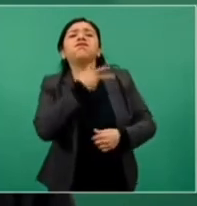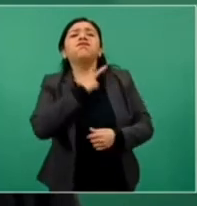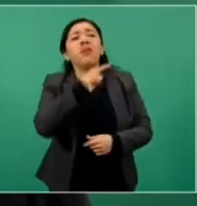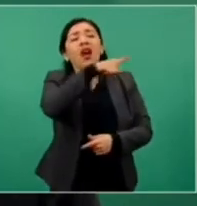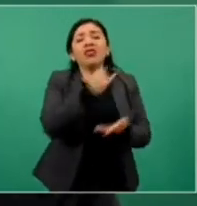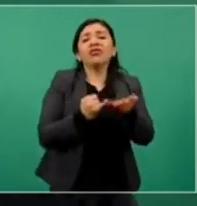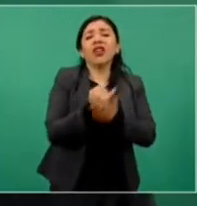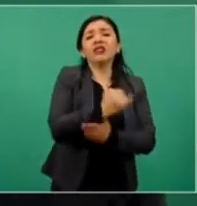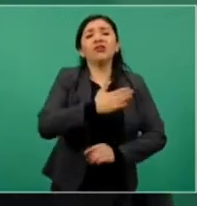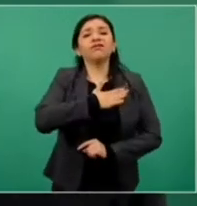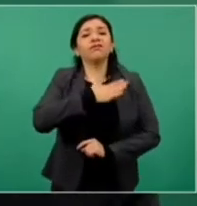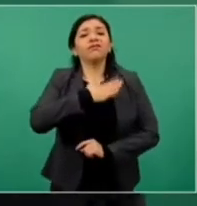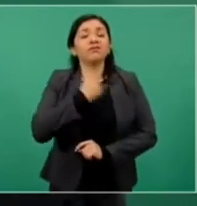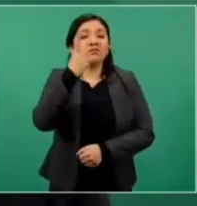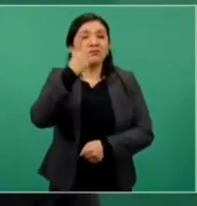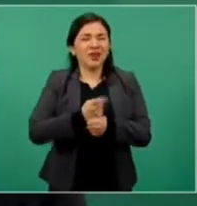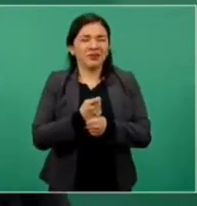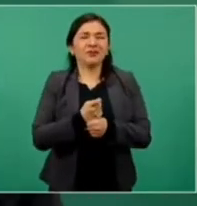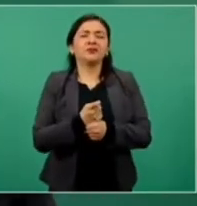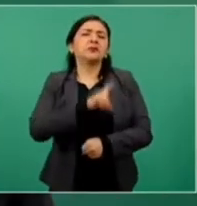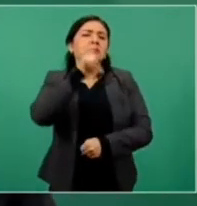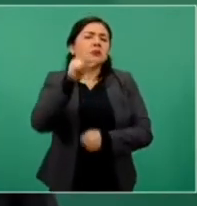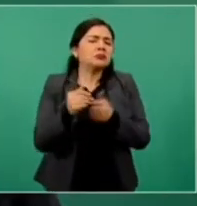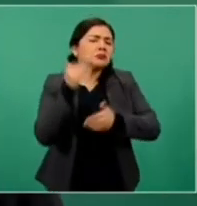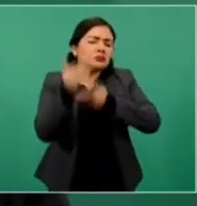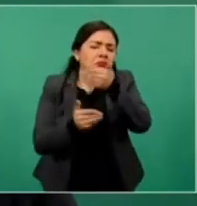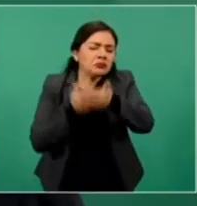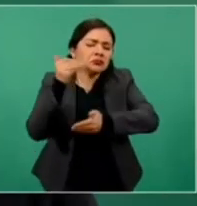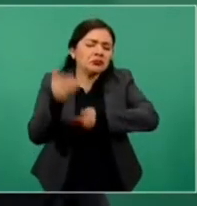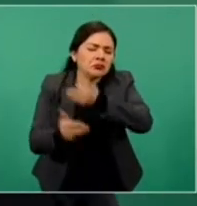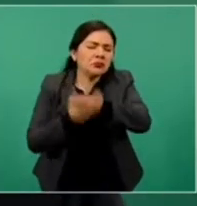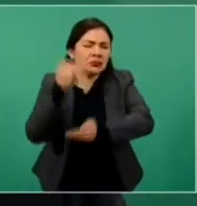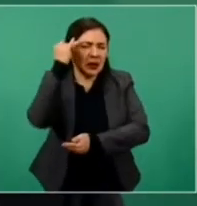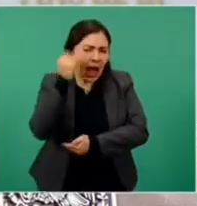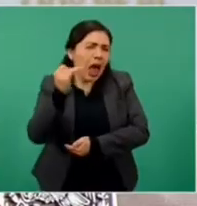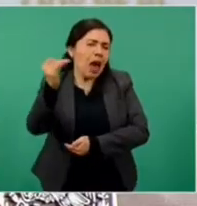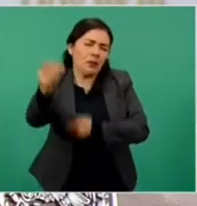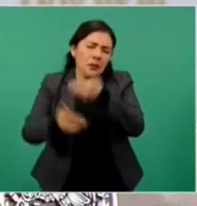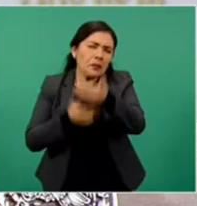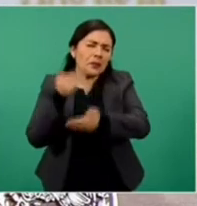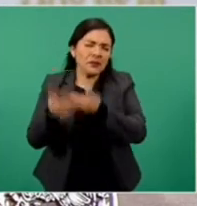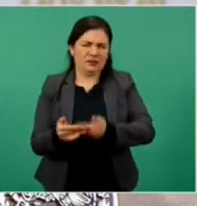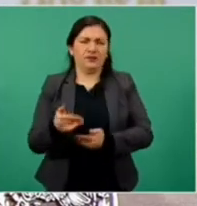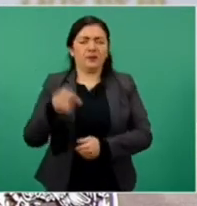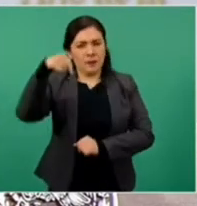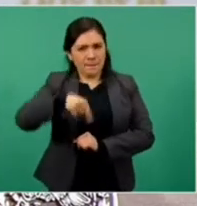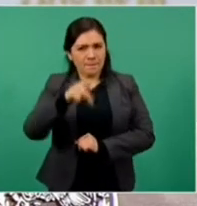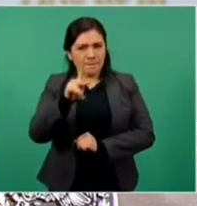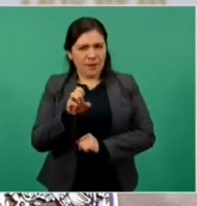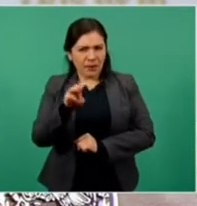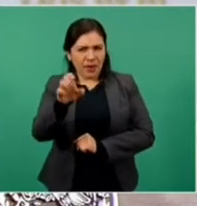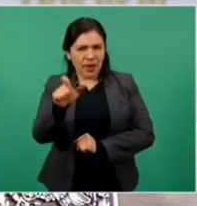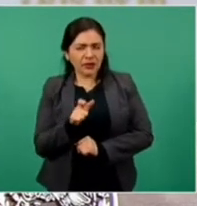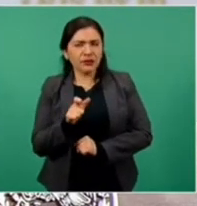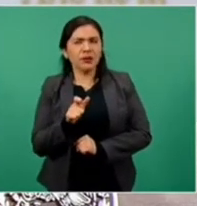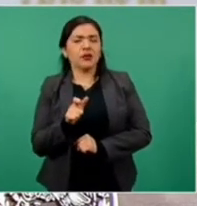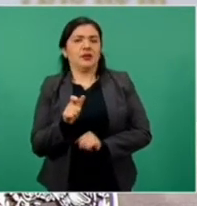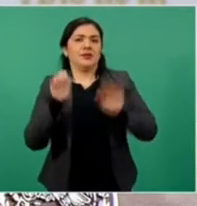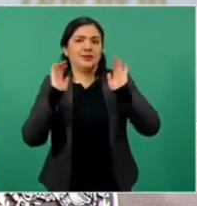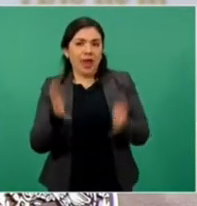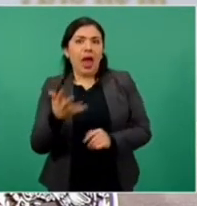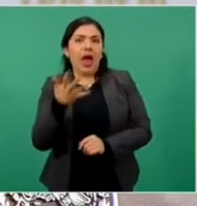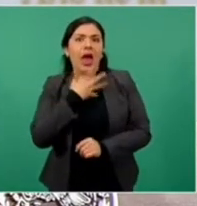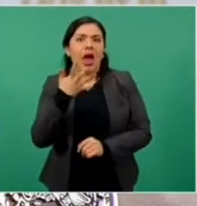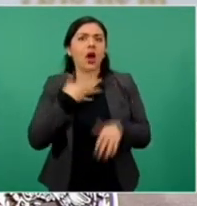decisiones. De manera que con el paso del tiempo Pemex, debido a que ya tenía